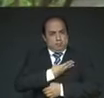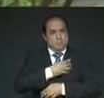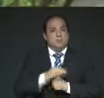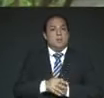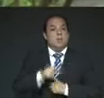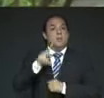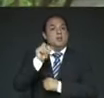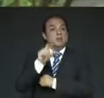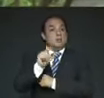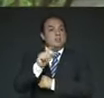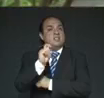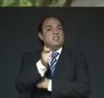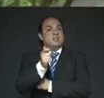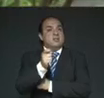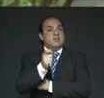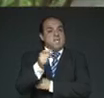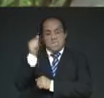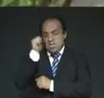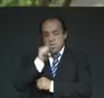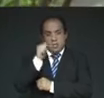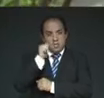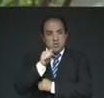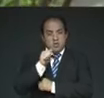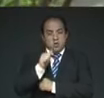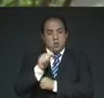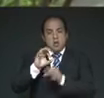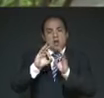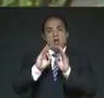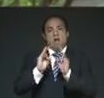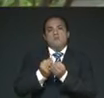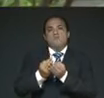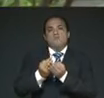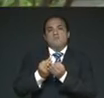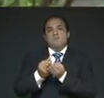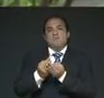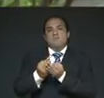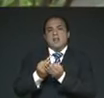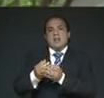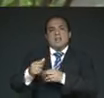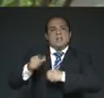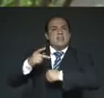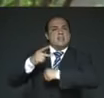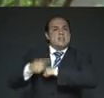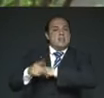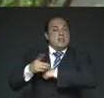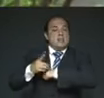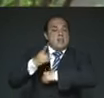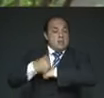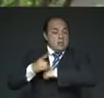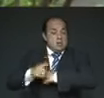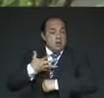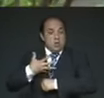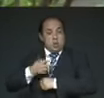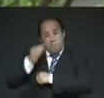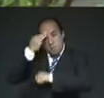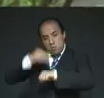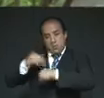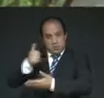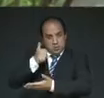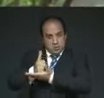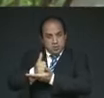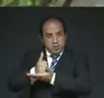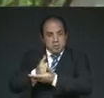pero que también era, fue siempre, una cuña clavada en la memoria indígena de la ciudad para ratificar